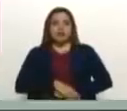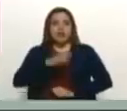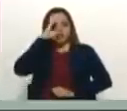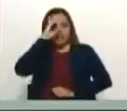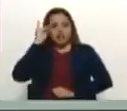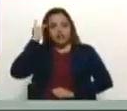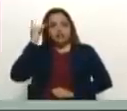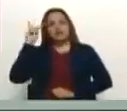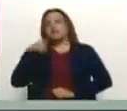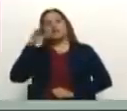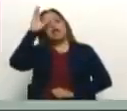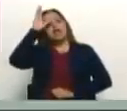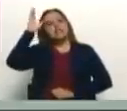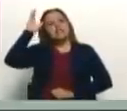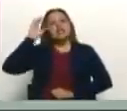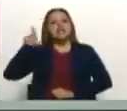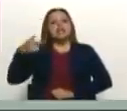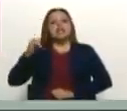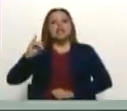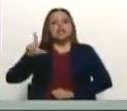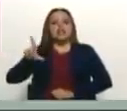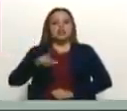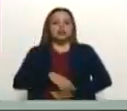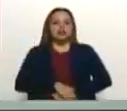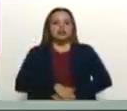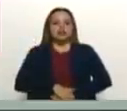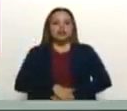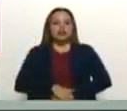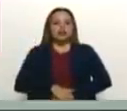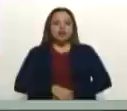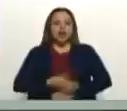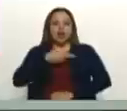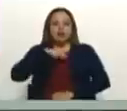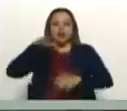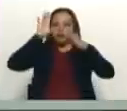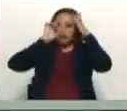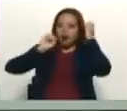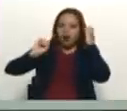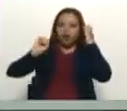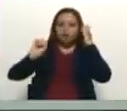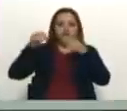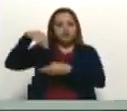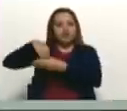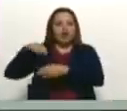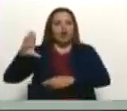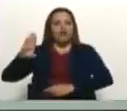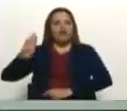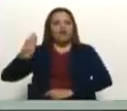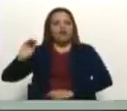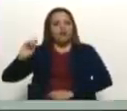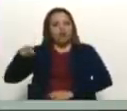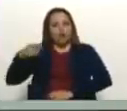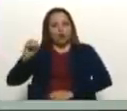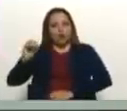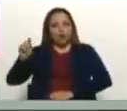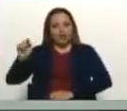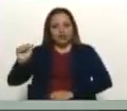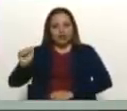el canciller Iván Gil, nuestro embajador en Bogotá, el general Martínez Mendoza,